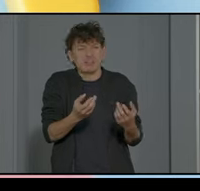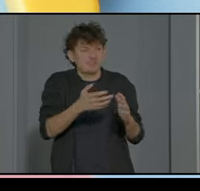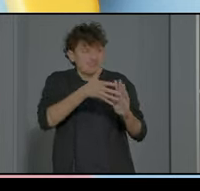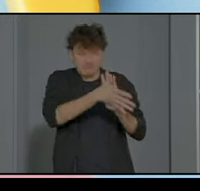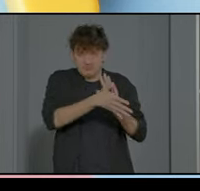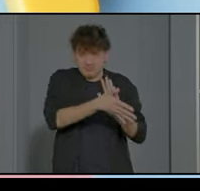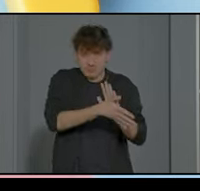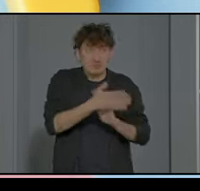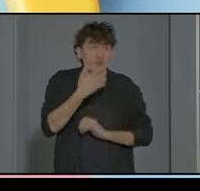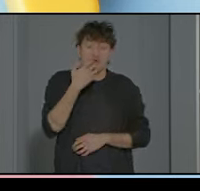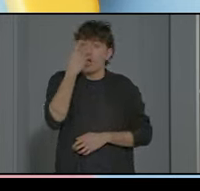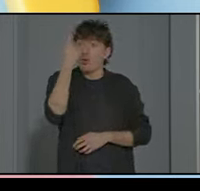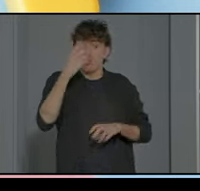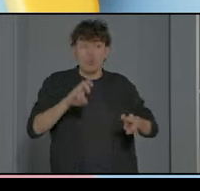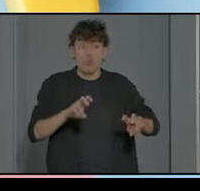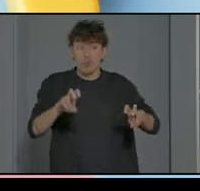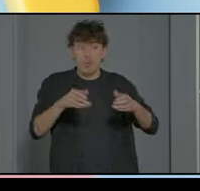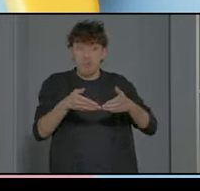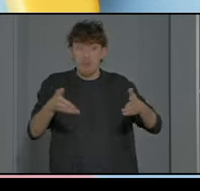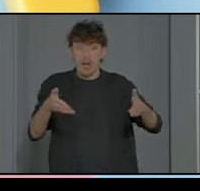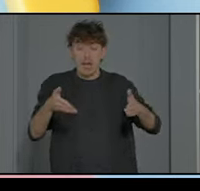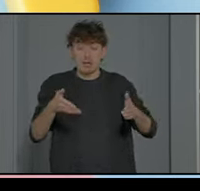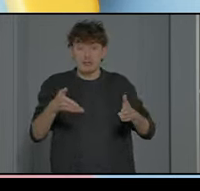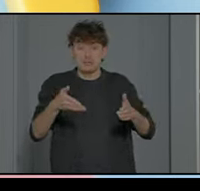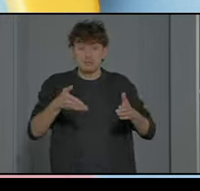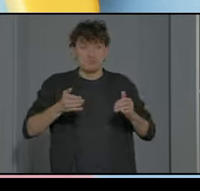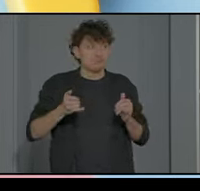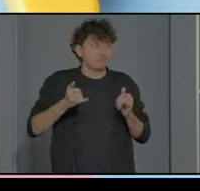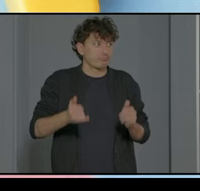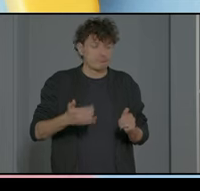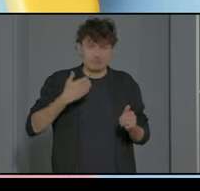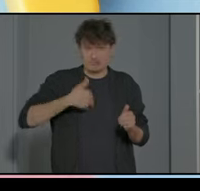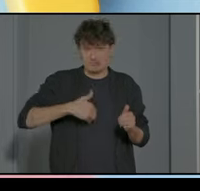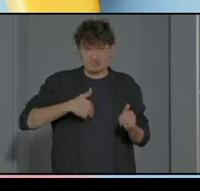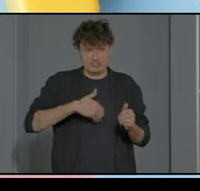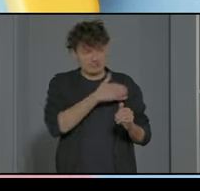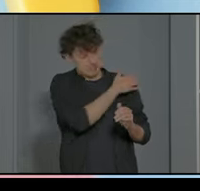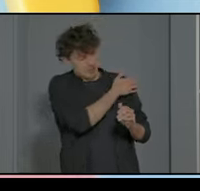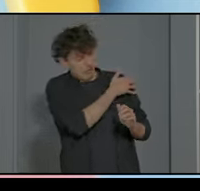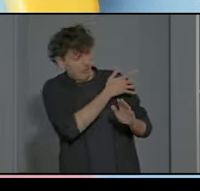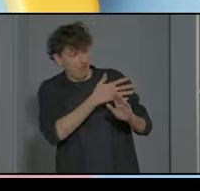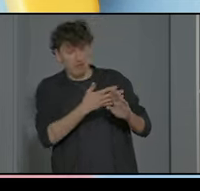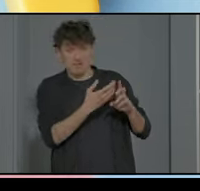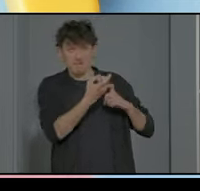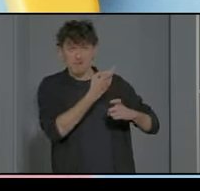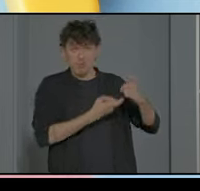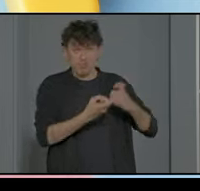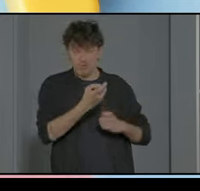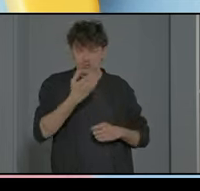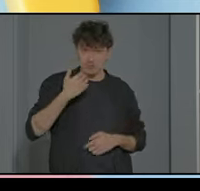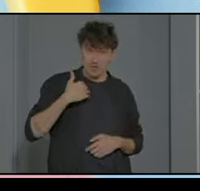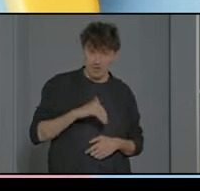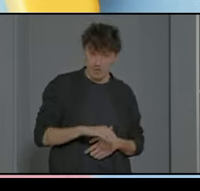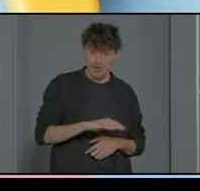cuando entra un alumno nuevo viene con mucha información ya porque viene con el dictamen de de